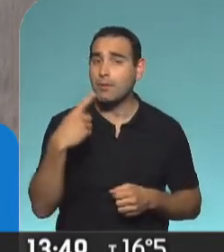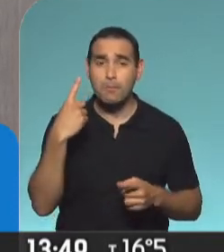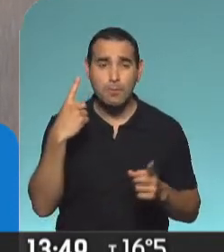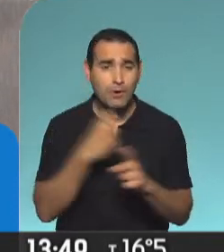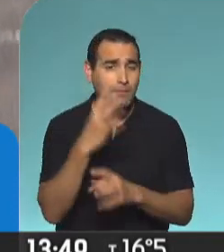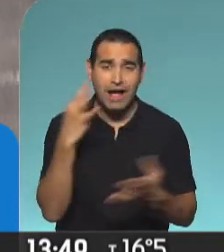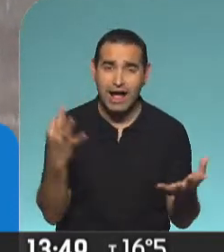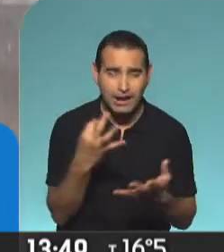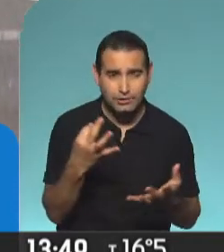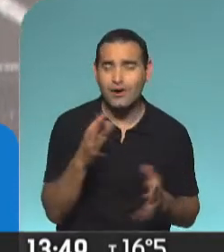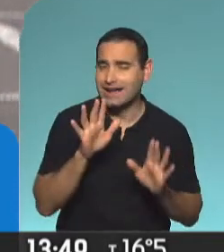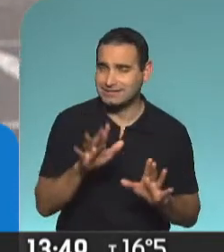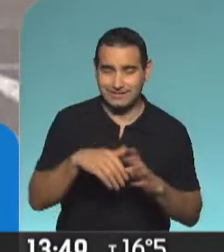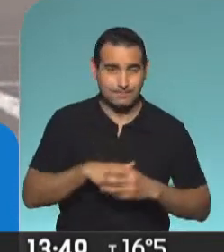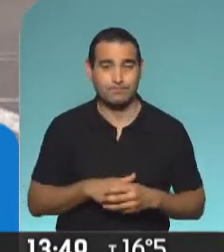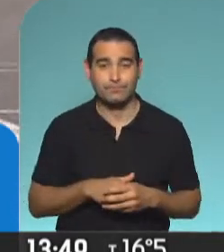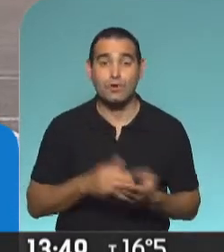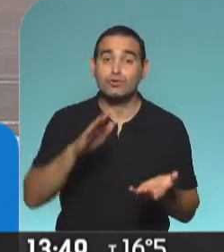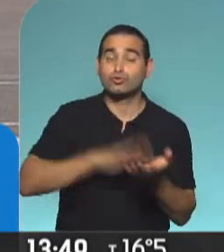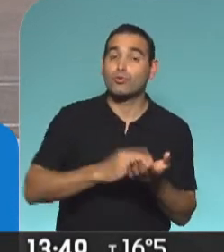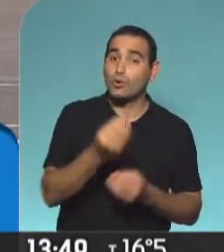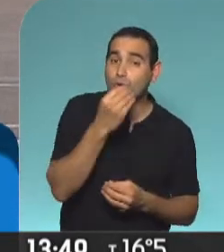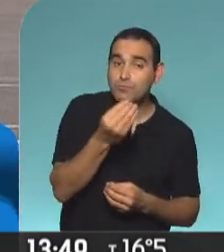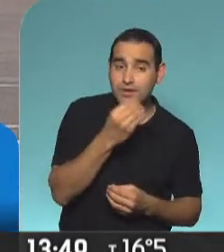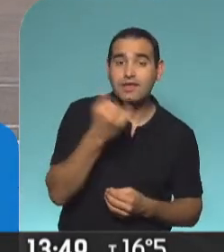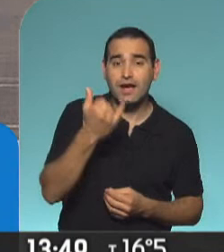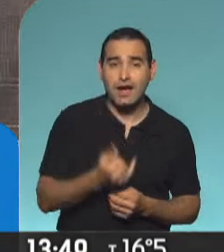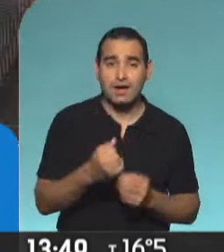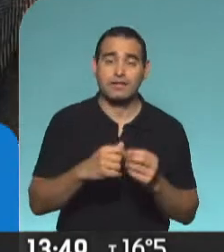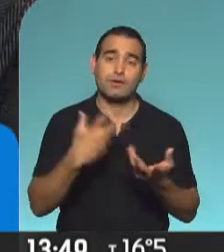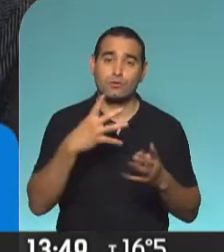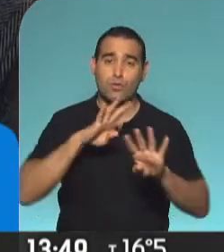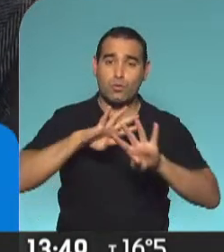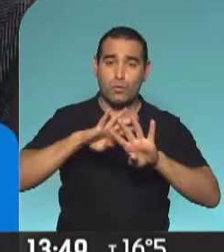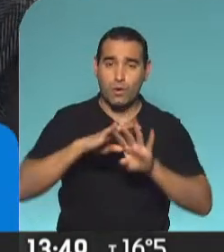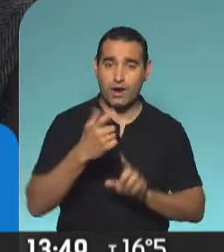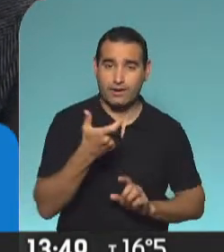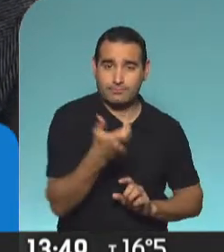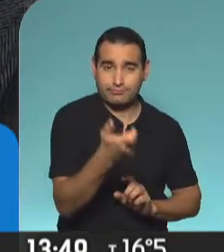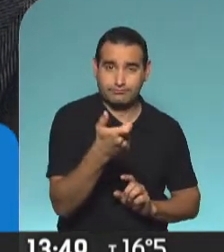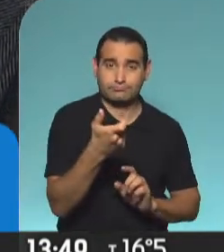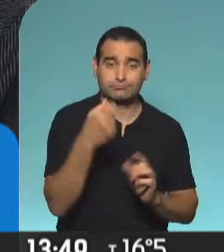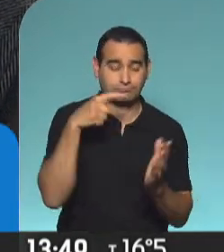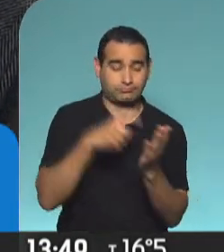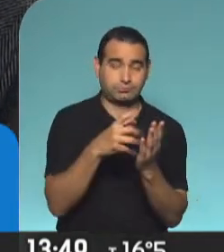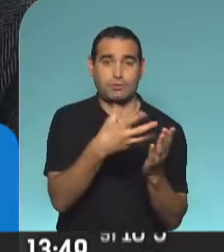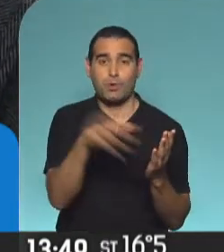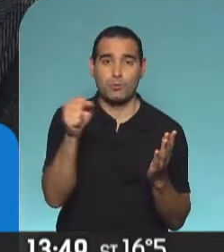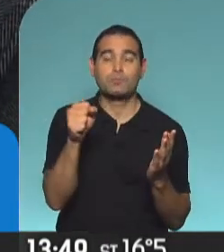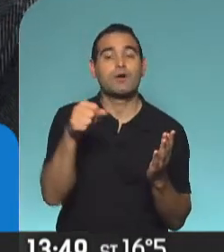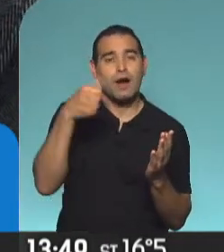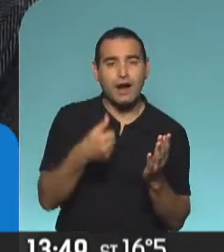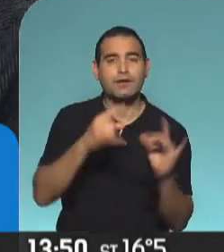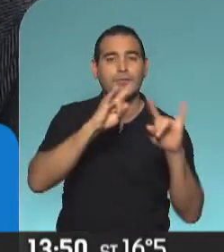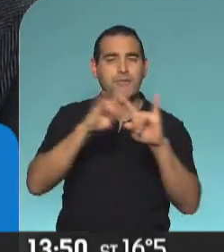surja va a ser a través de esa medida. Con el tema de la gastronomía van a escanear un código QR, donde ese código QR te va a trasladar a una plataforma,